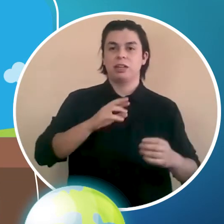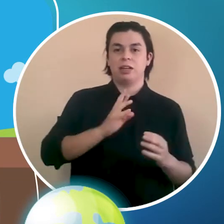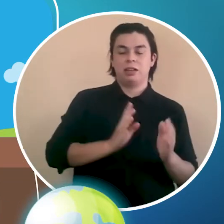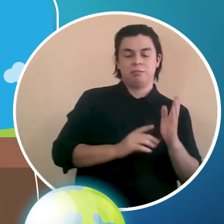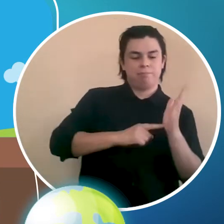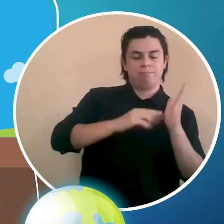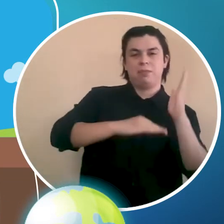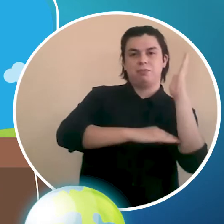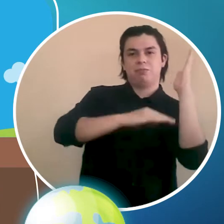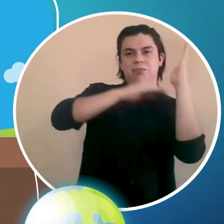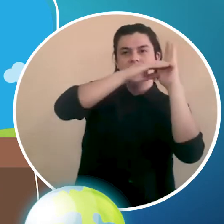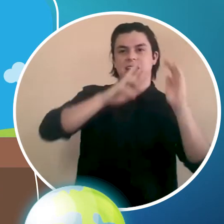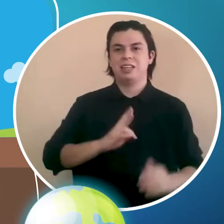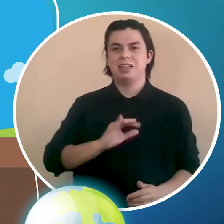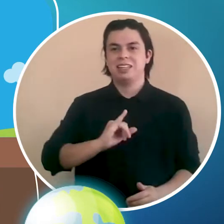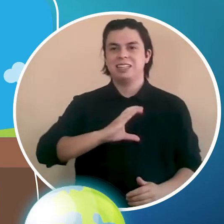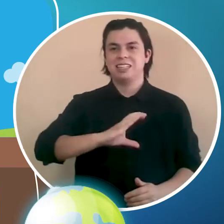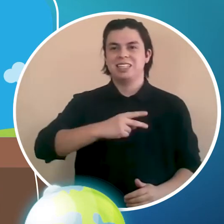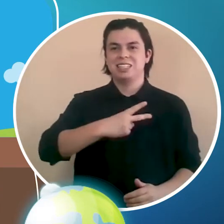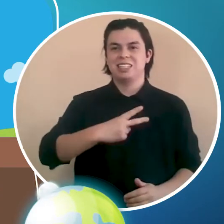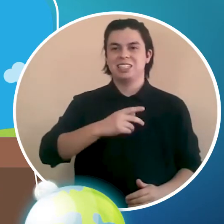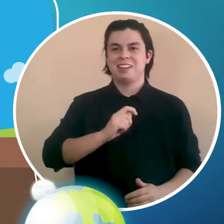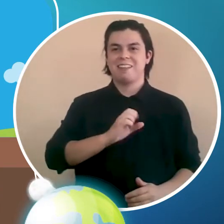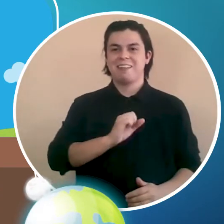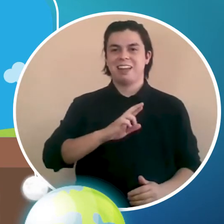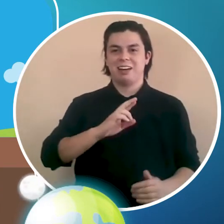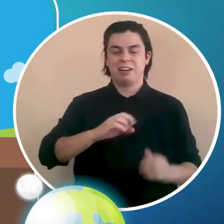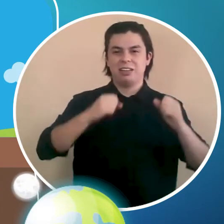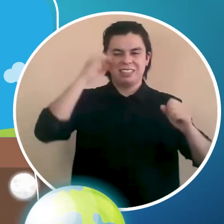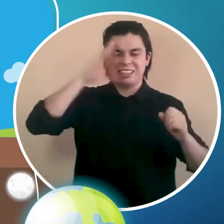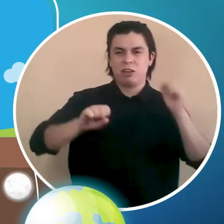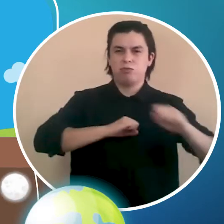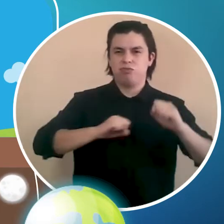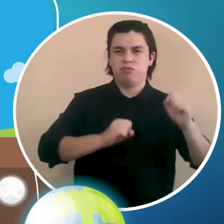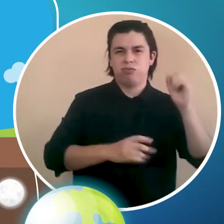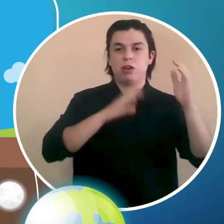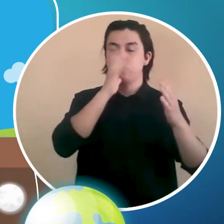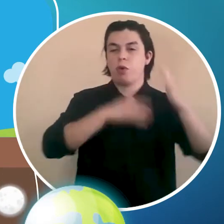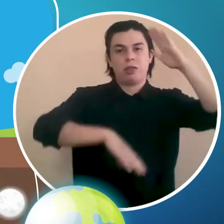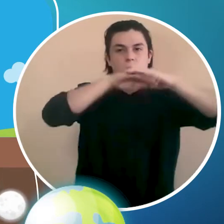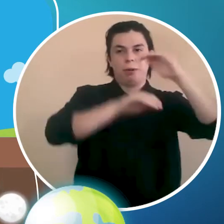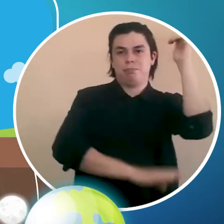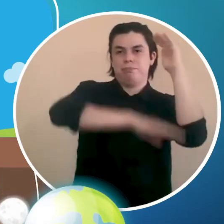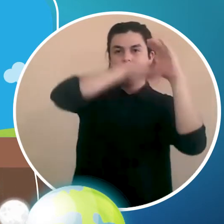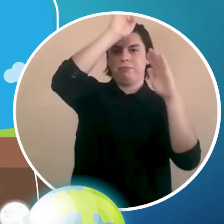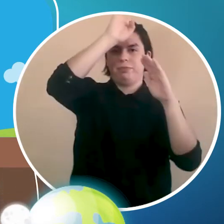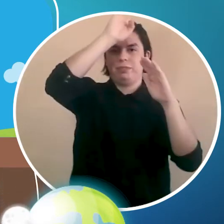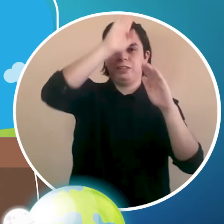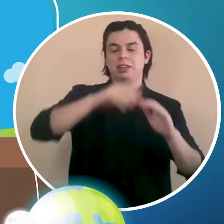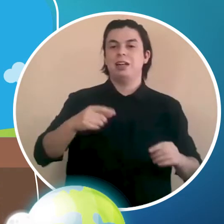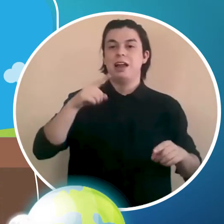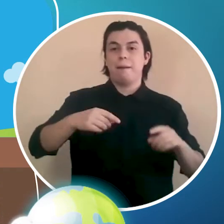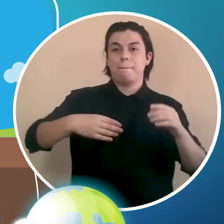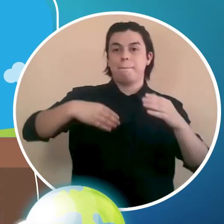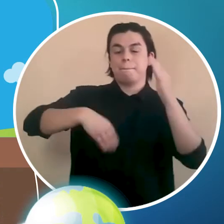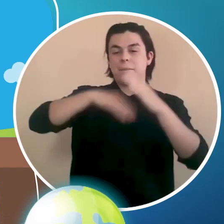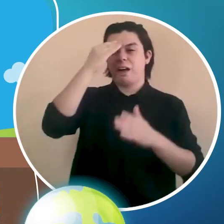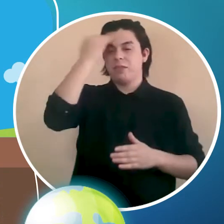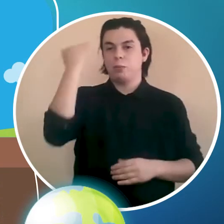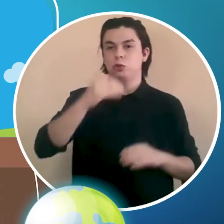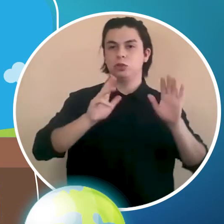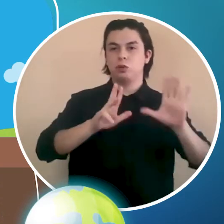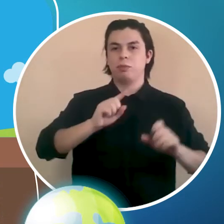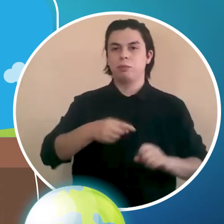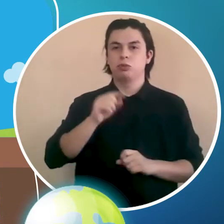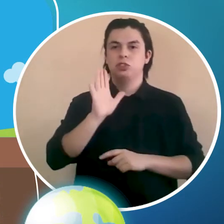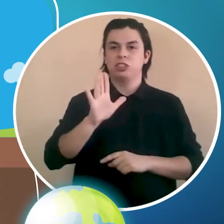sismo y no tiene tope. Sin embargo, el terremoto de mayor magnitud registrado es el que es 9.5 de Valdivia. La otra escala